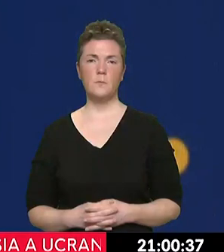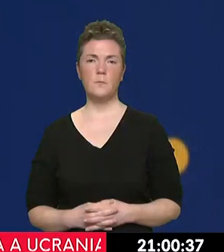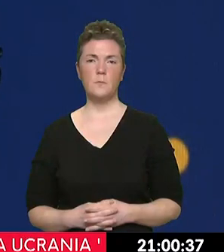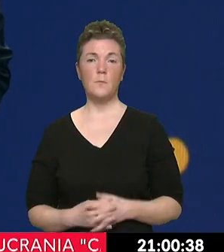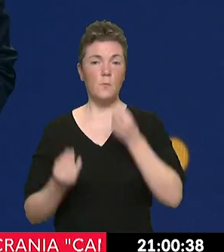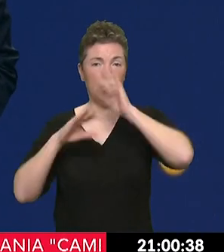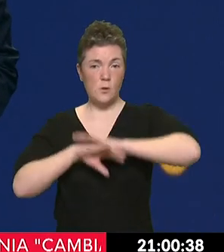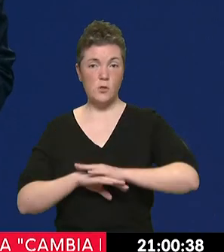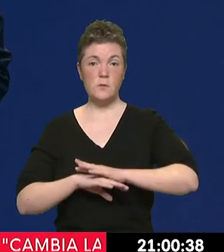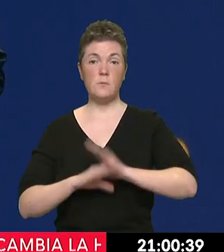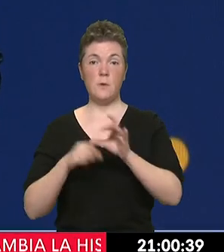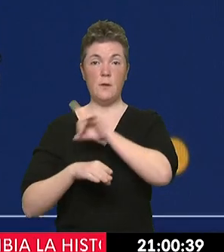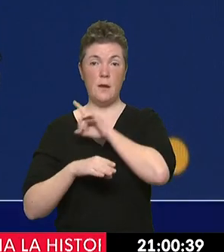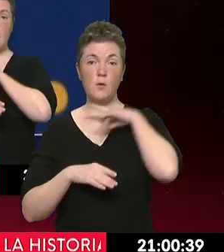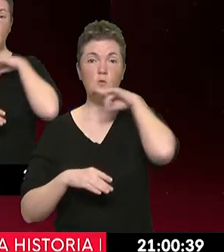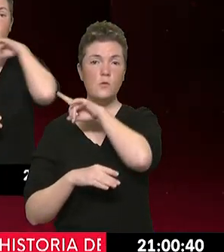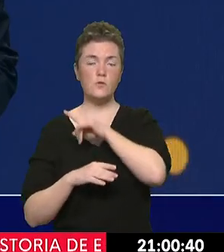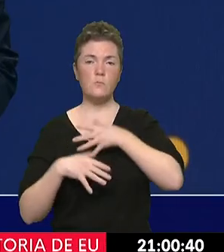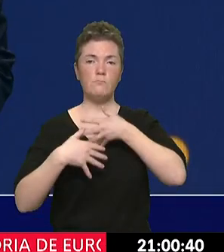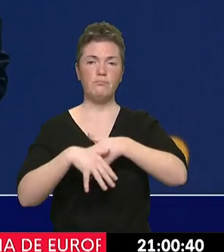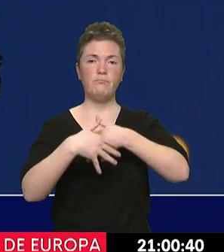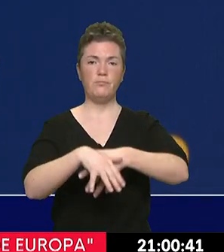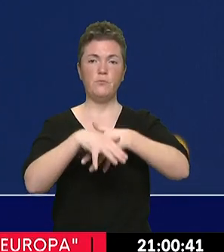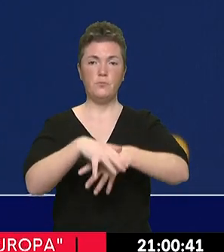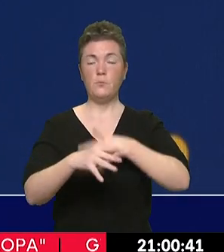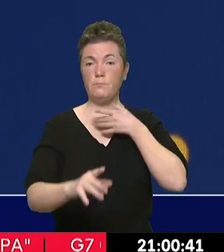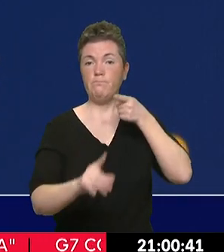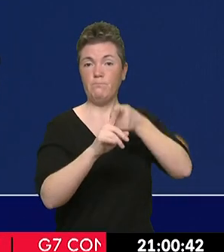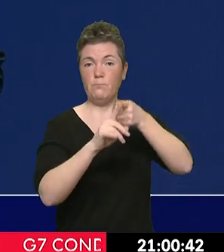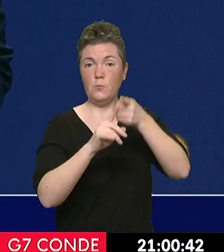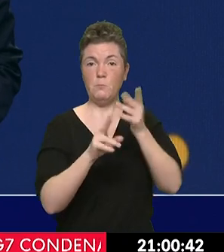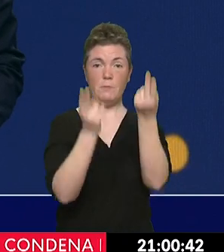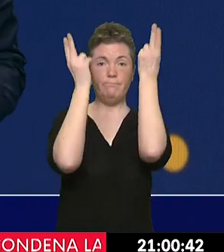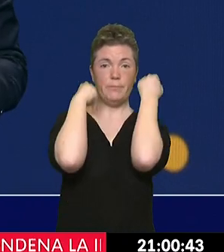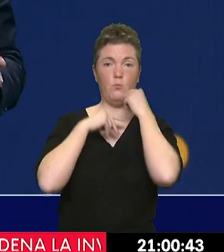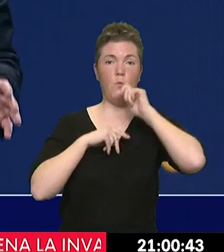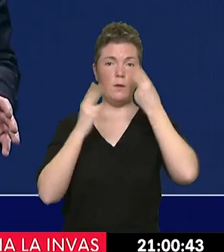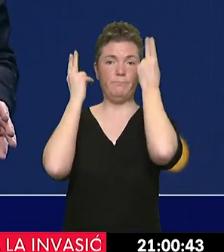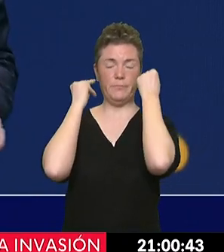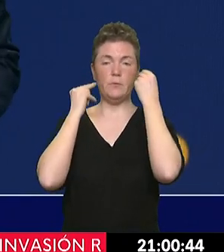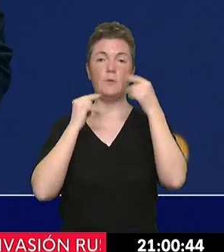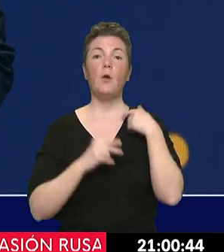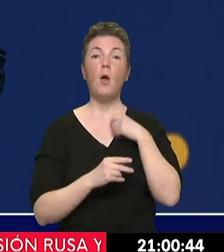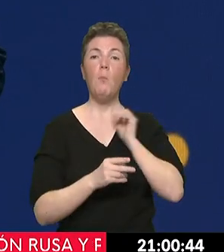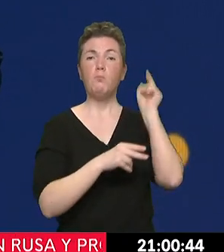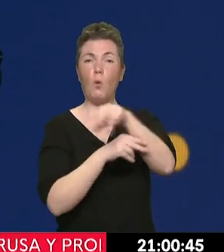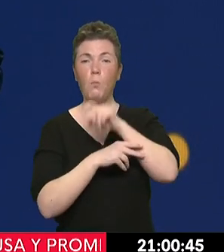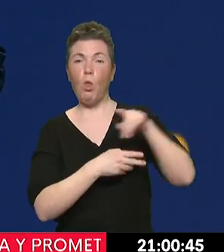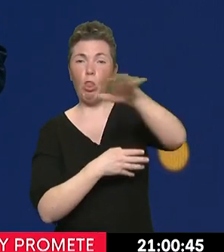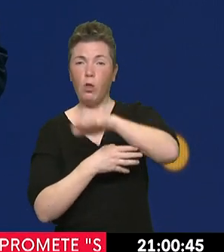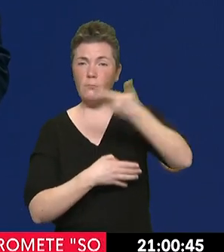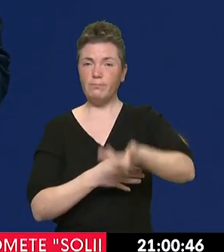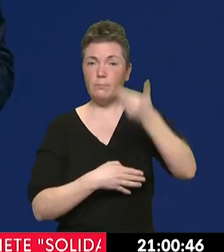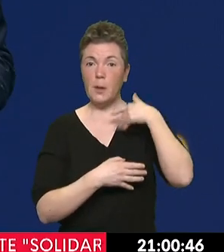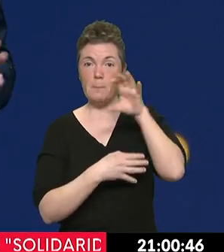Buenas noches, el ejército ruso avanza su campaña para someter a Ucrania. Después de bombardear puntos estratégicos en todo el país,